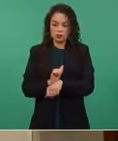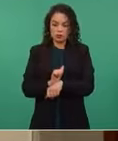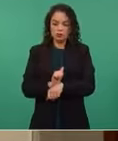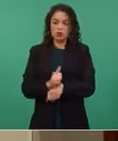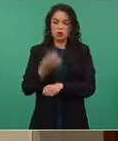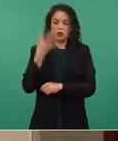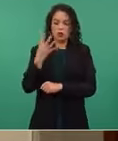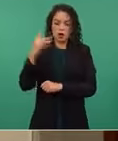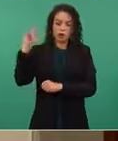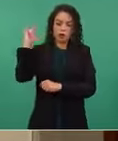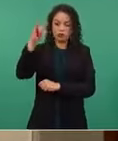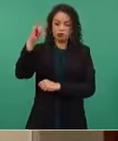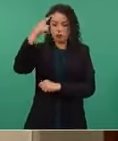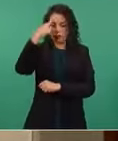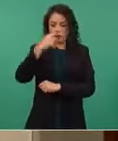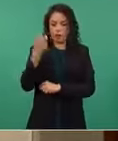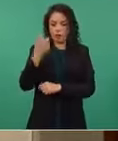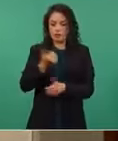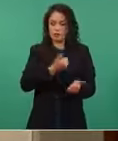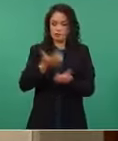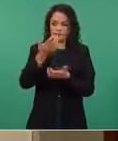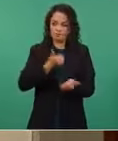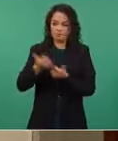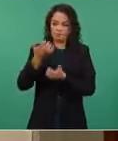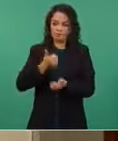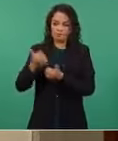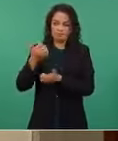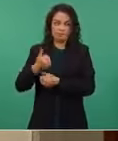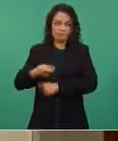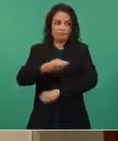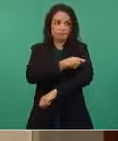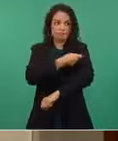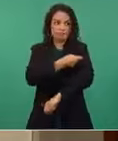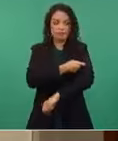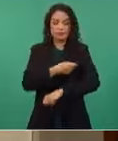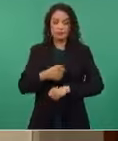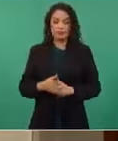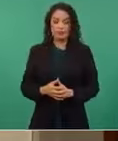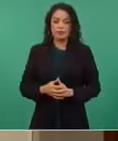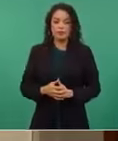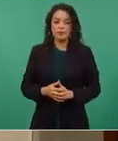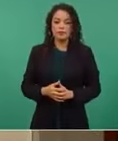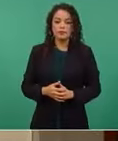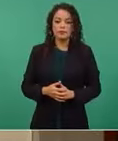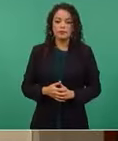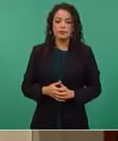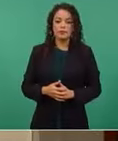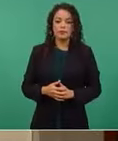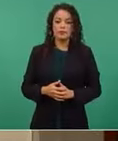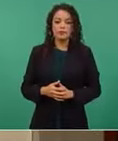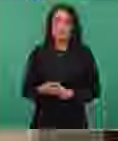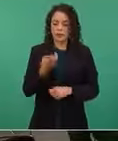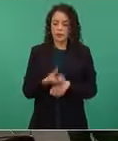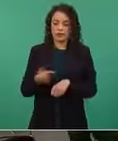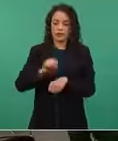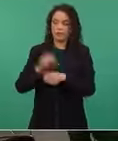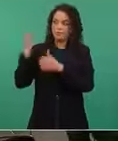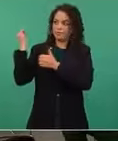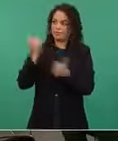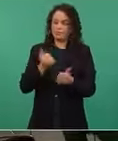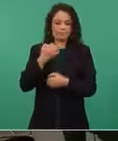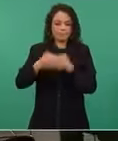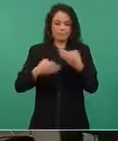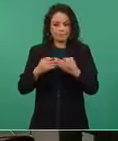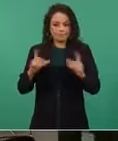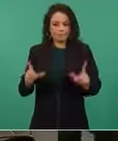aeronaves para realizar esta operación de distribución de vacunas que arribaron en la semana. Bueno, es todo, señor